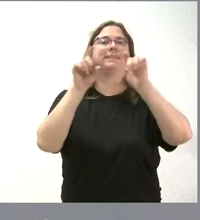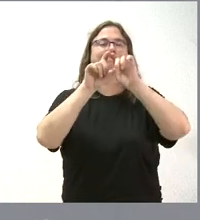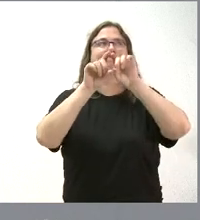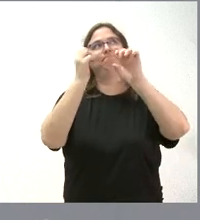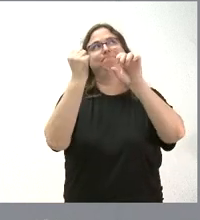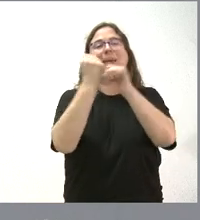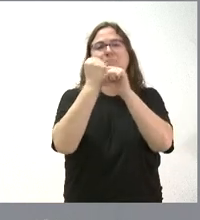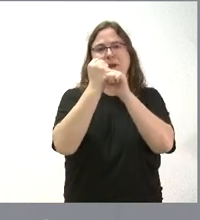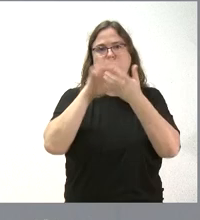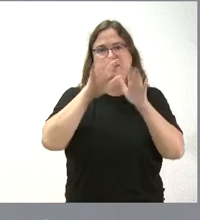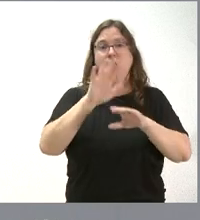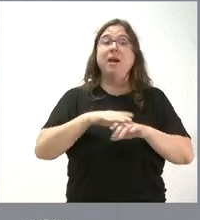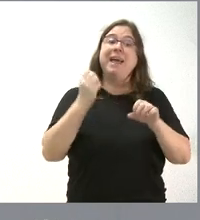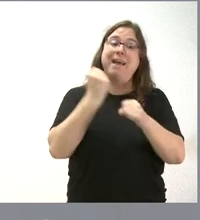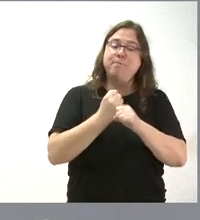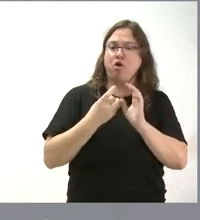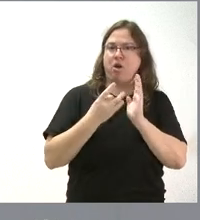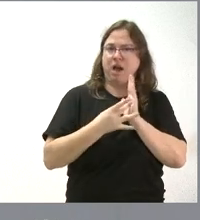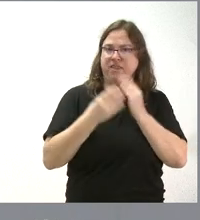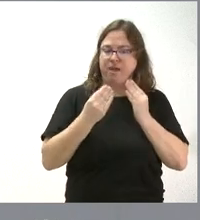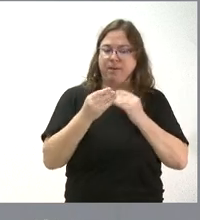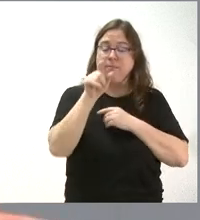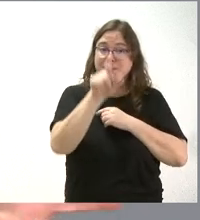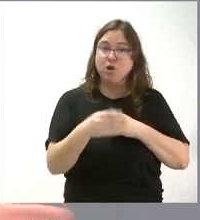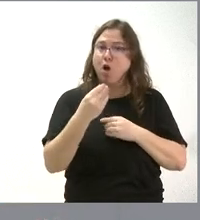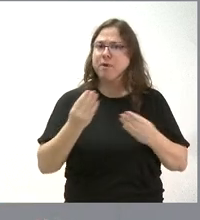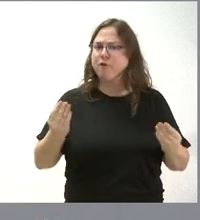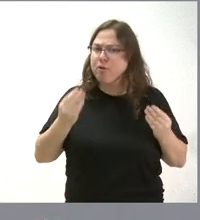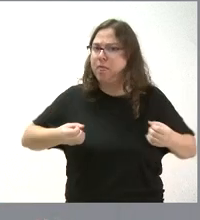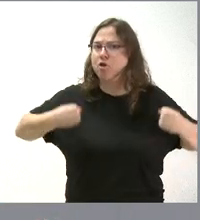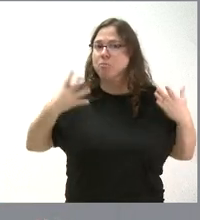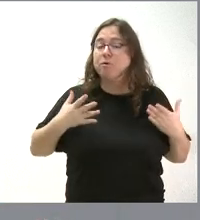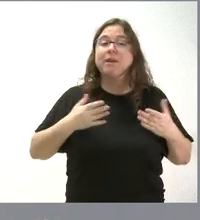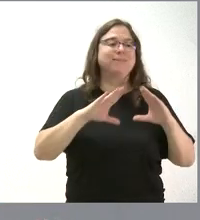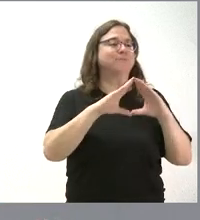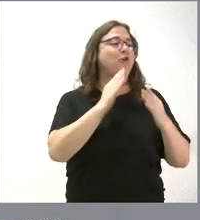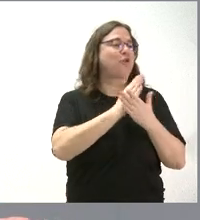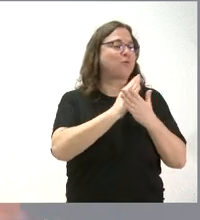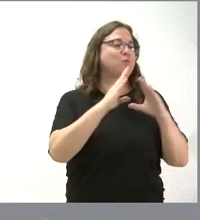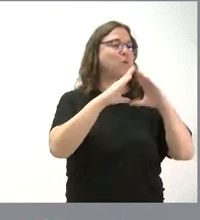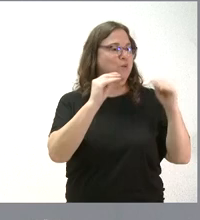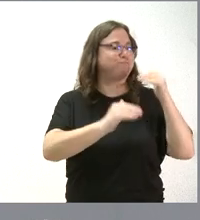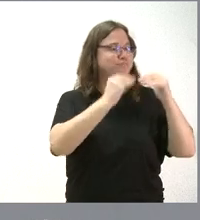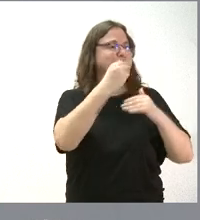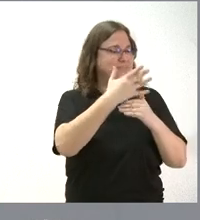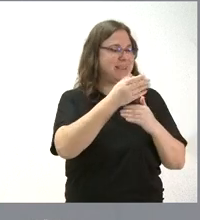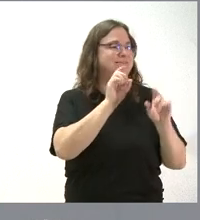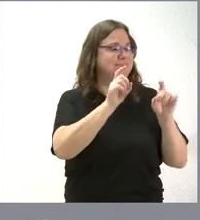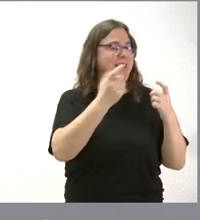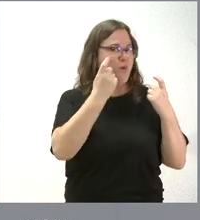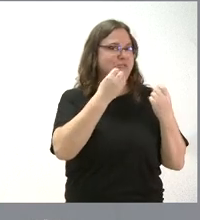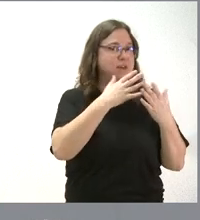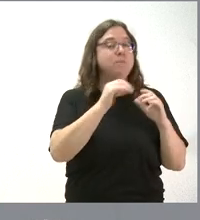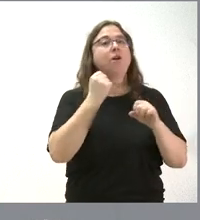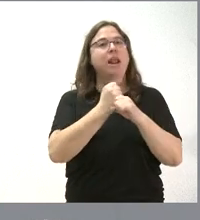empleo sea cualificado y con jóvenes bien preparados y bien formados. Salen muy bien del mundo educativo, pero el mundo laboral exige otras cosas y, lógicamente,